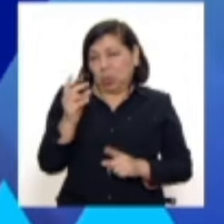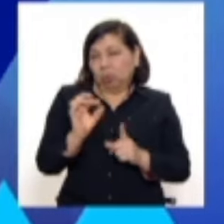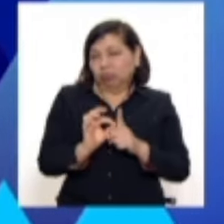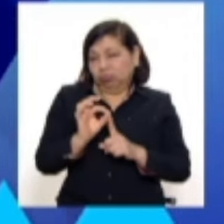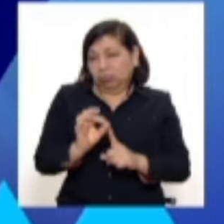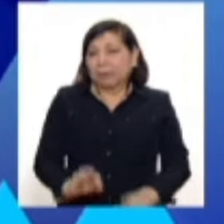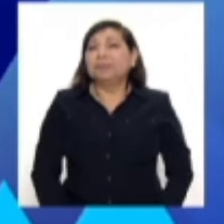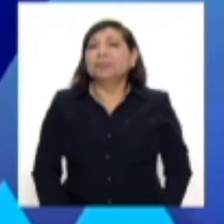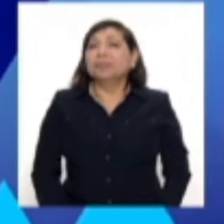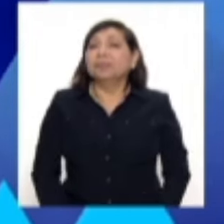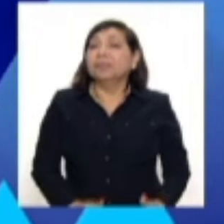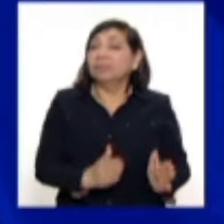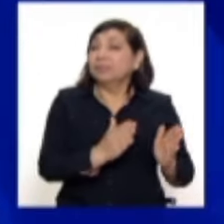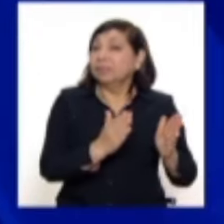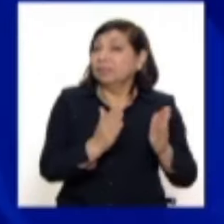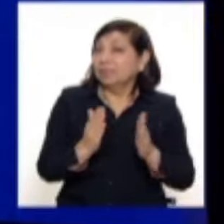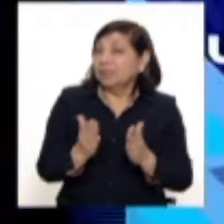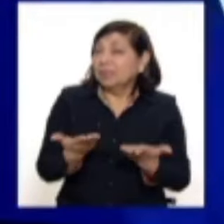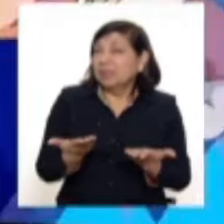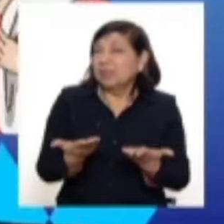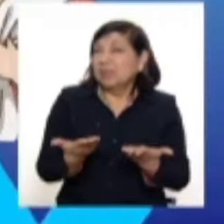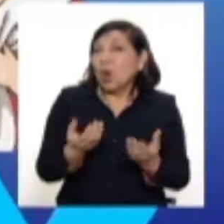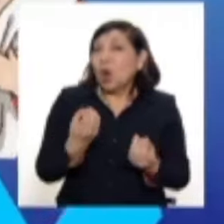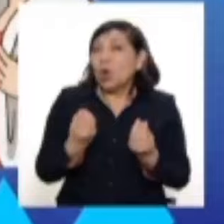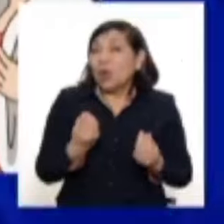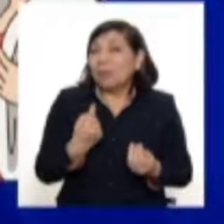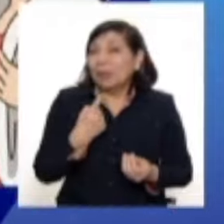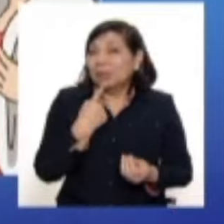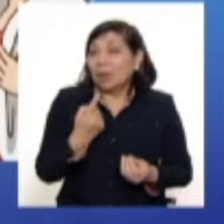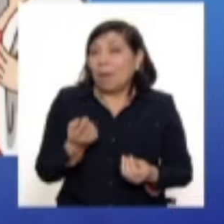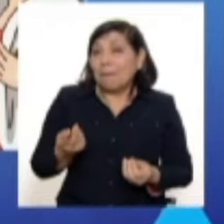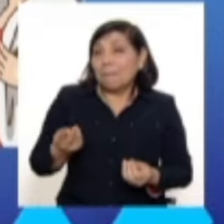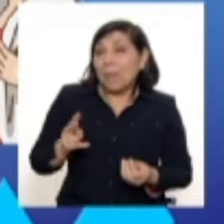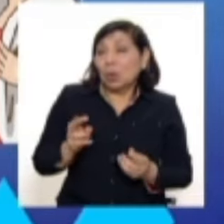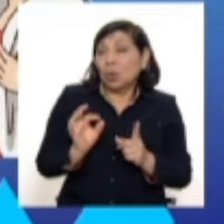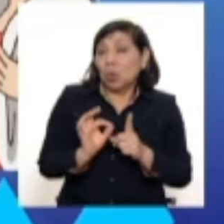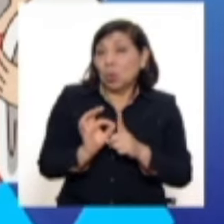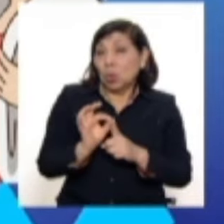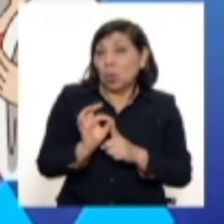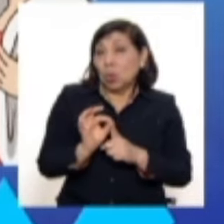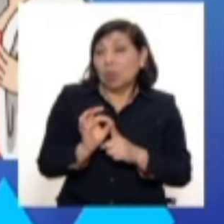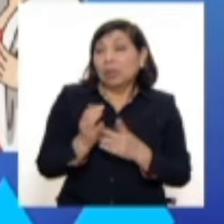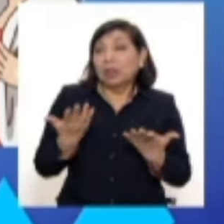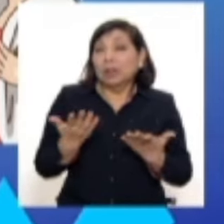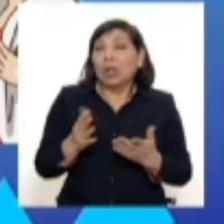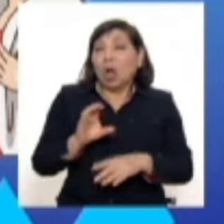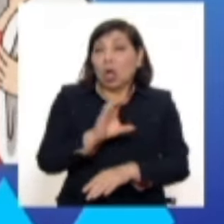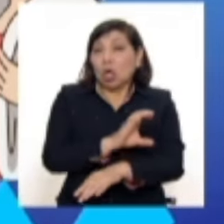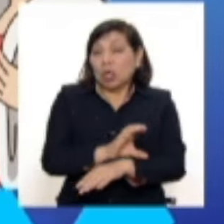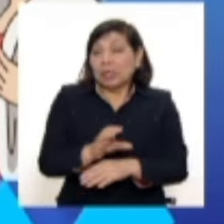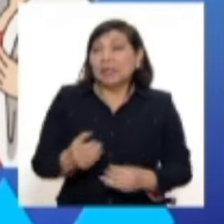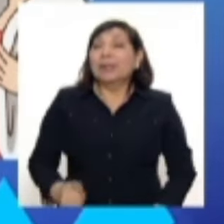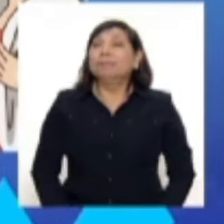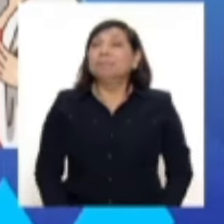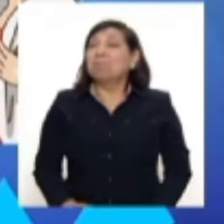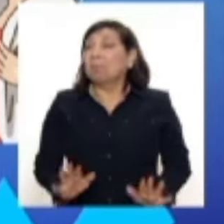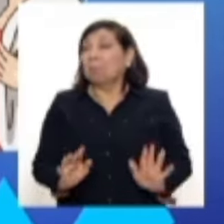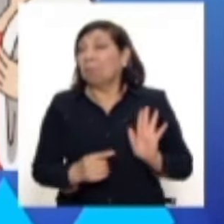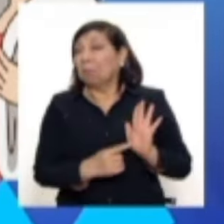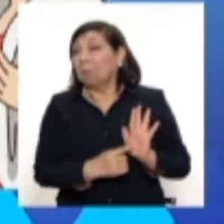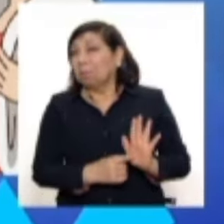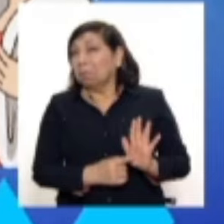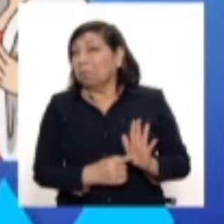Celsius. Ahora continuamos con la nota de prensa de incremento de temperatura diurna en la costa, vamos a estar